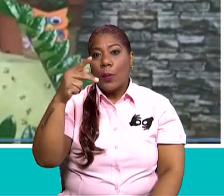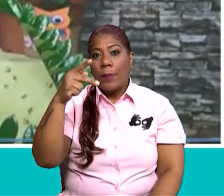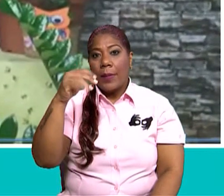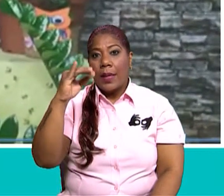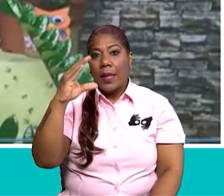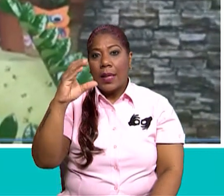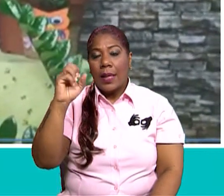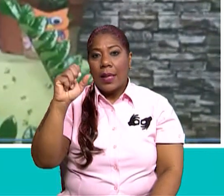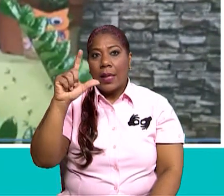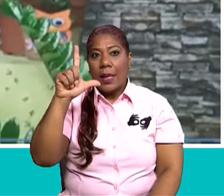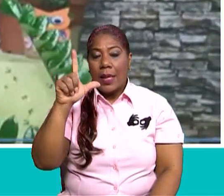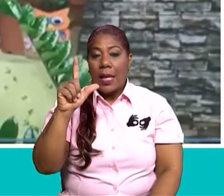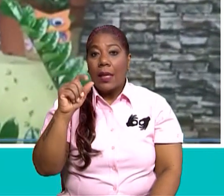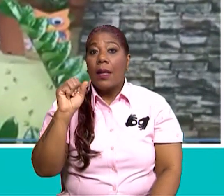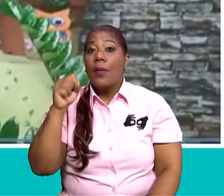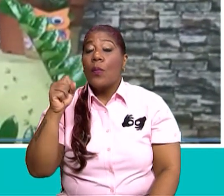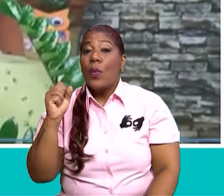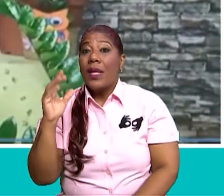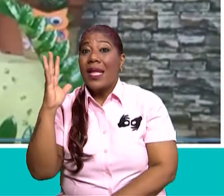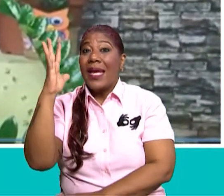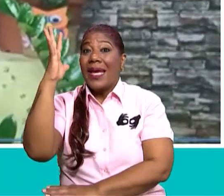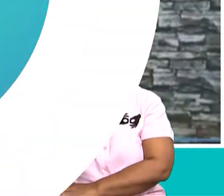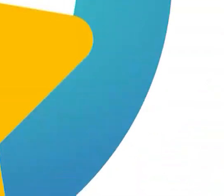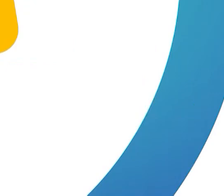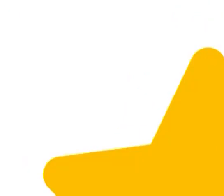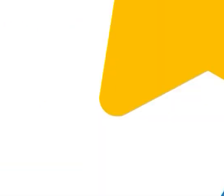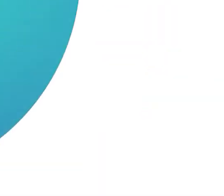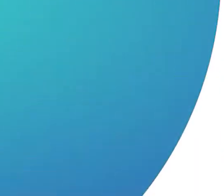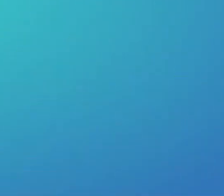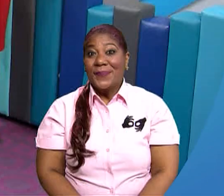emergente son los árboles más altos. Gracias.